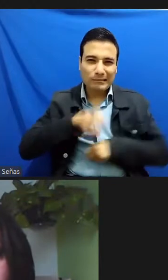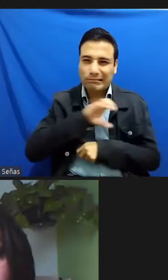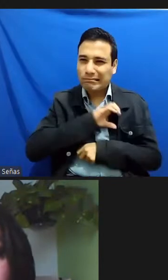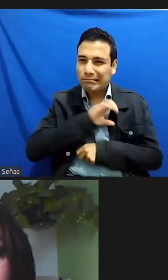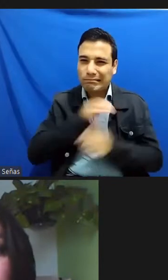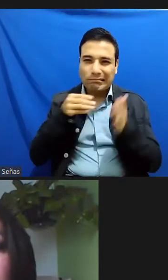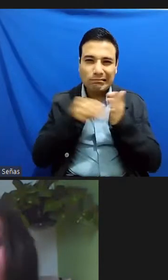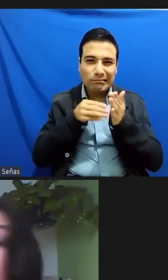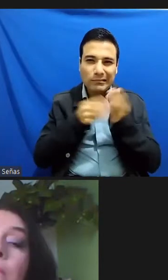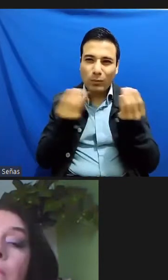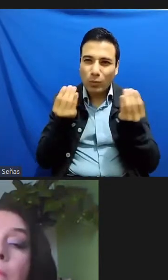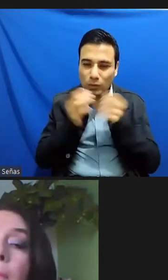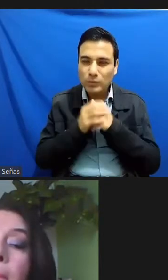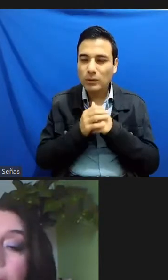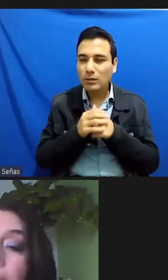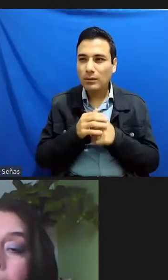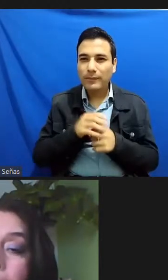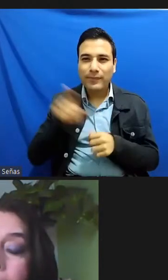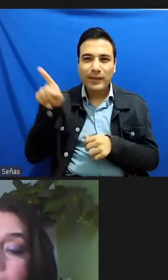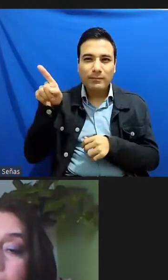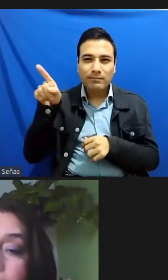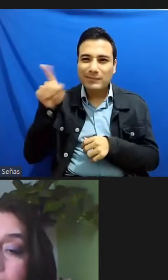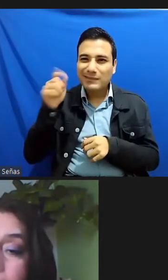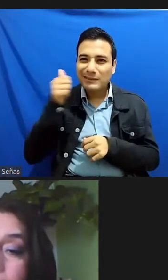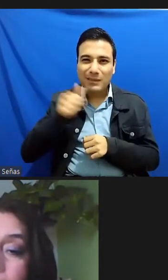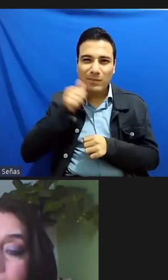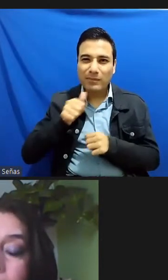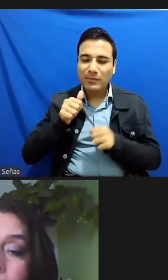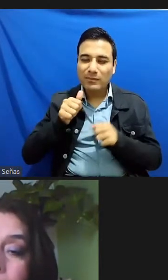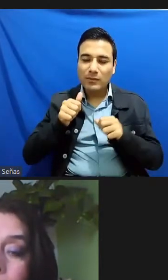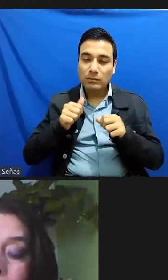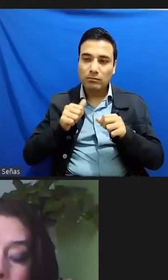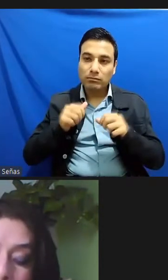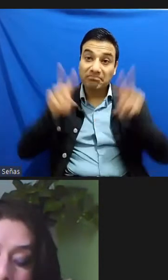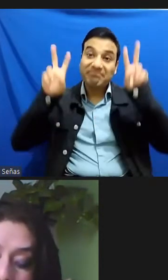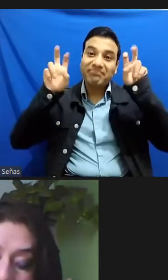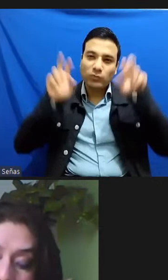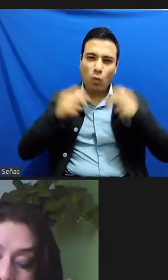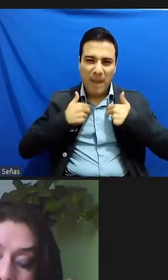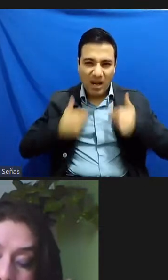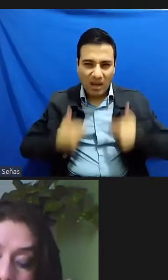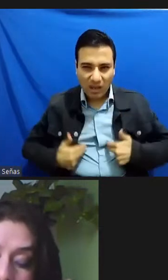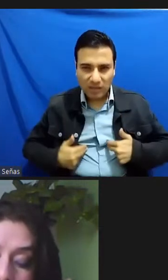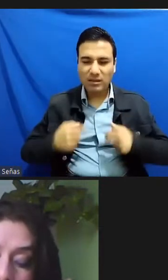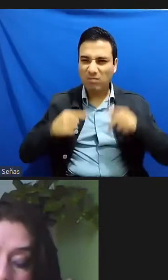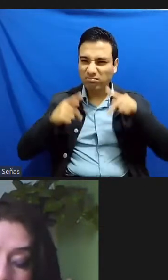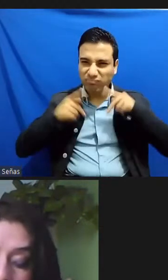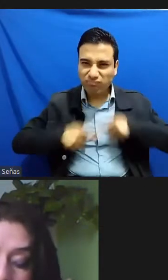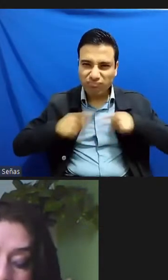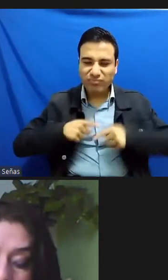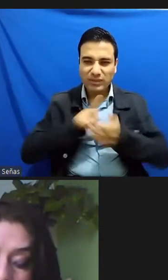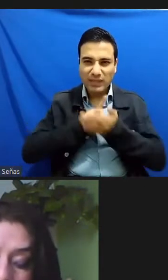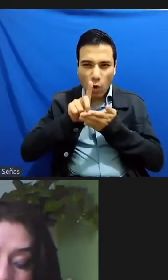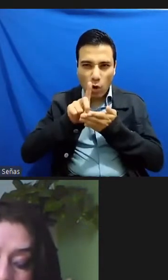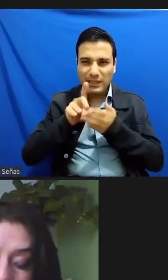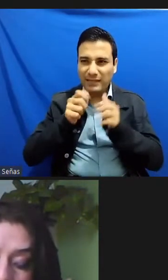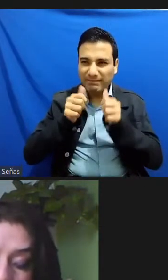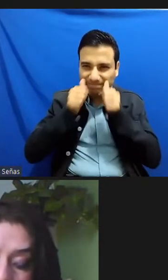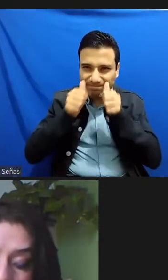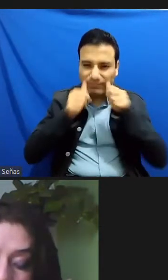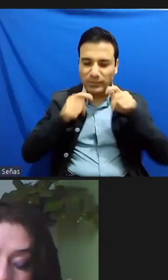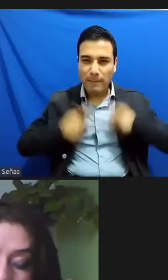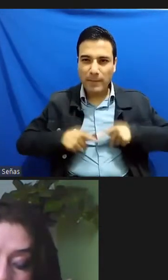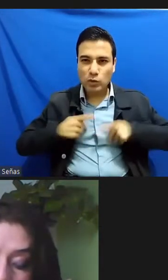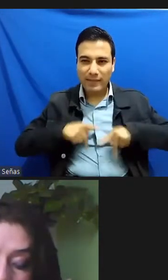actúa socialmente como un gran humanista como alguien preocupado por los derechos de las minorías por los